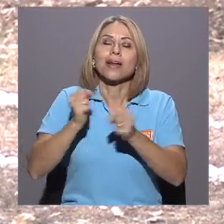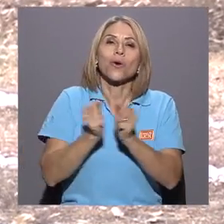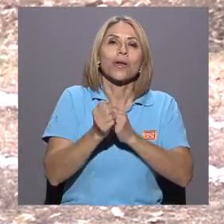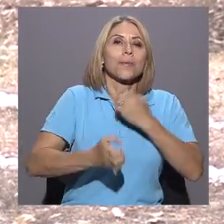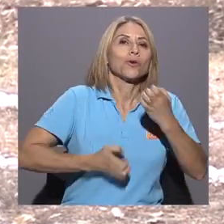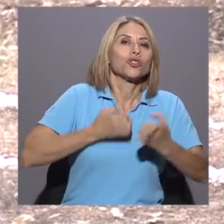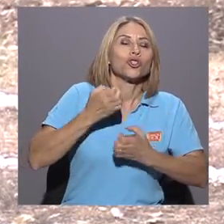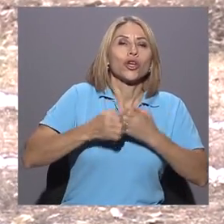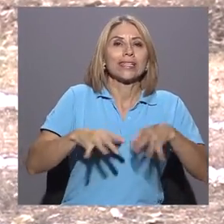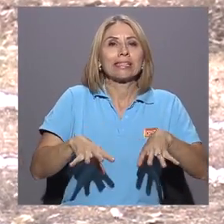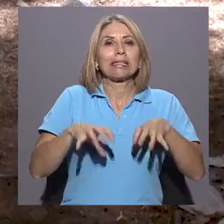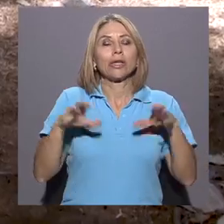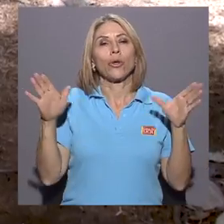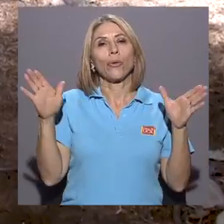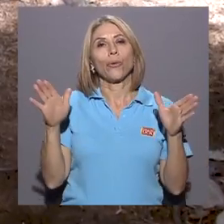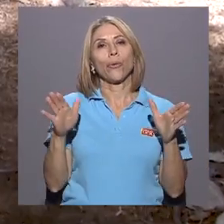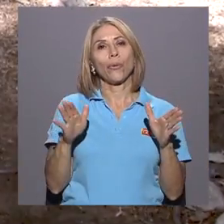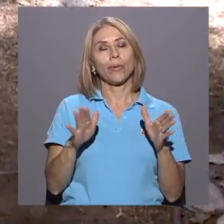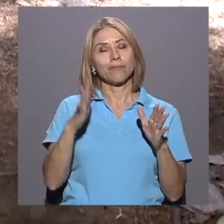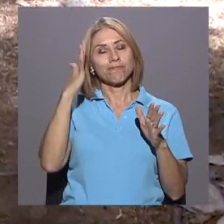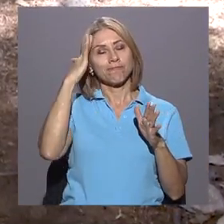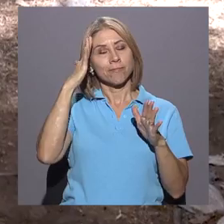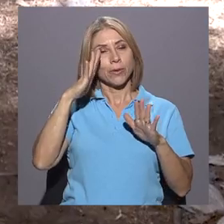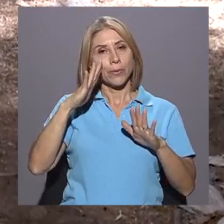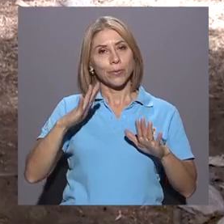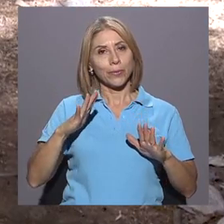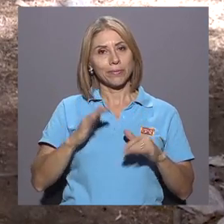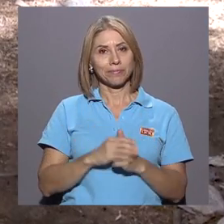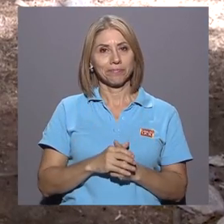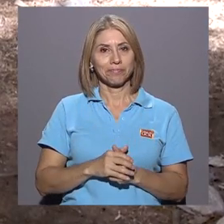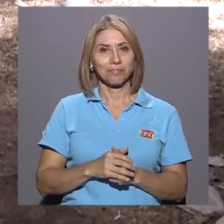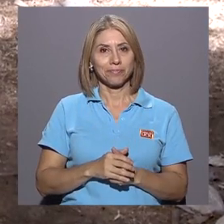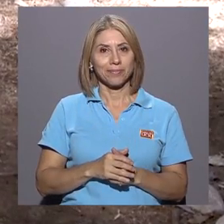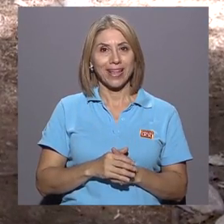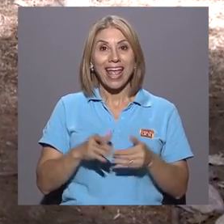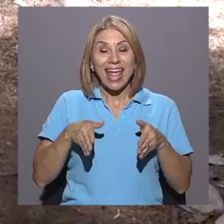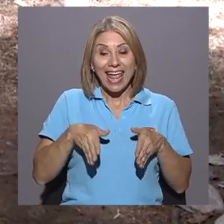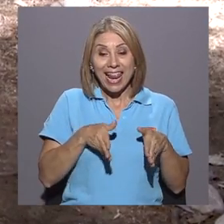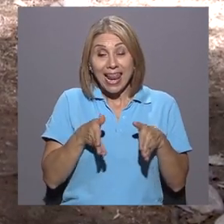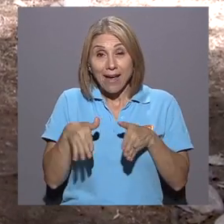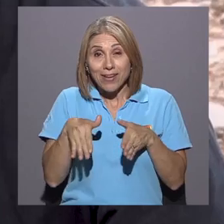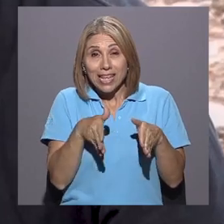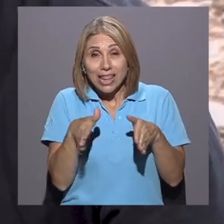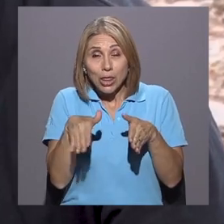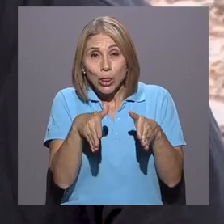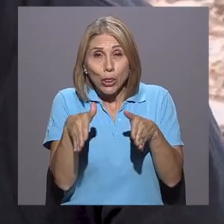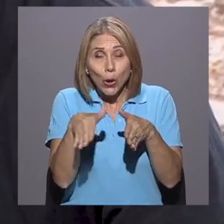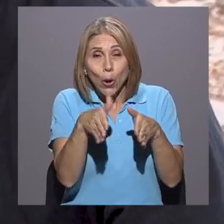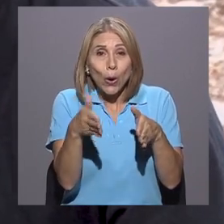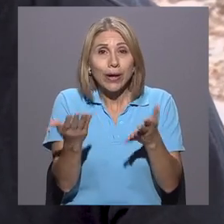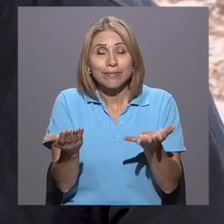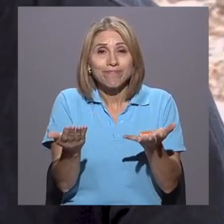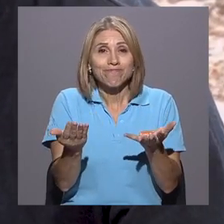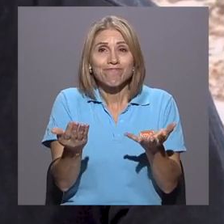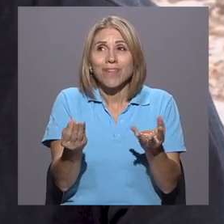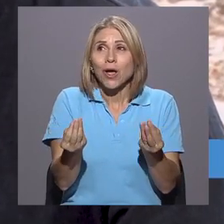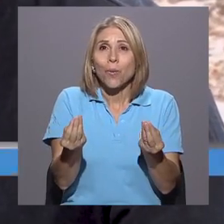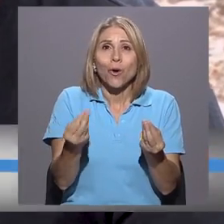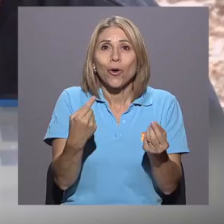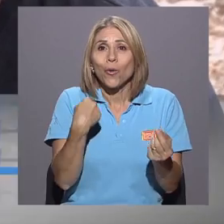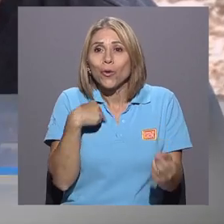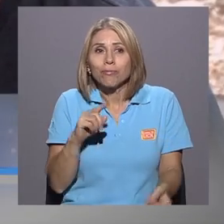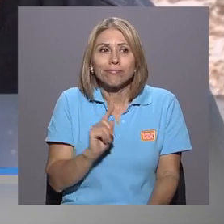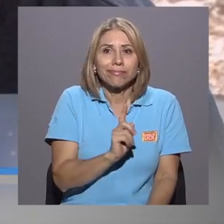alivianar el estrés y callar su mente. El laberinto lo que da es mucha, dar tanta